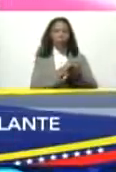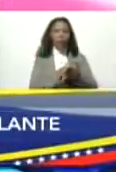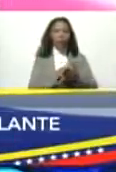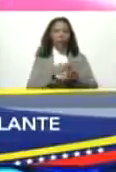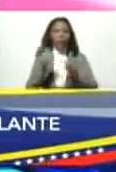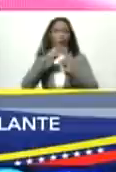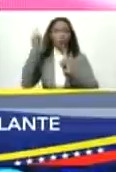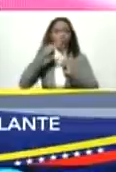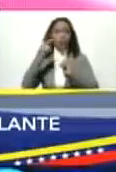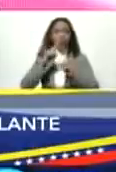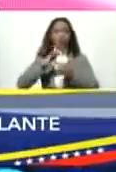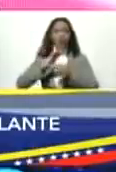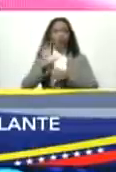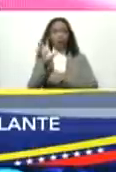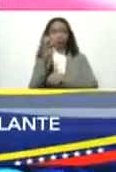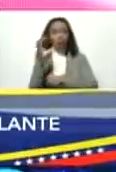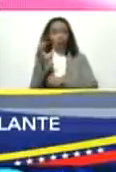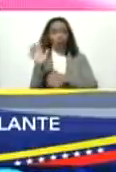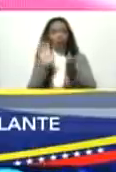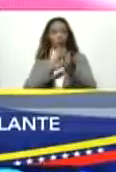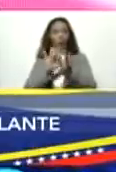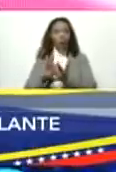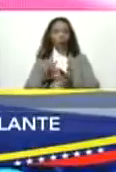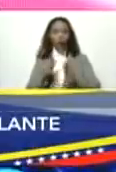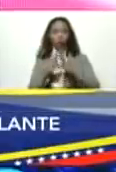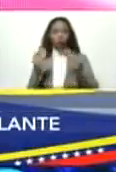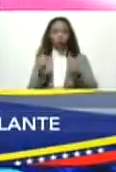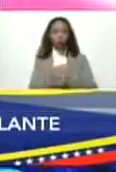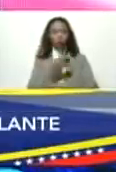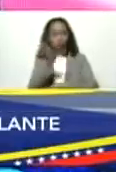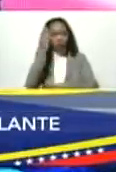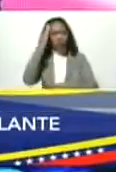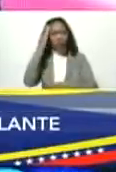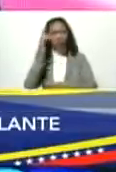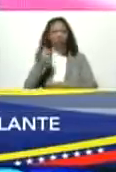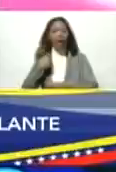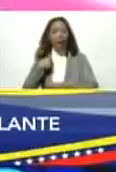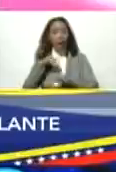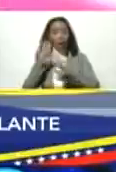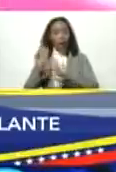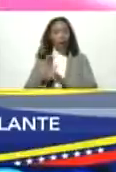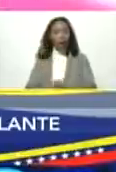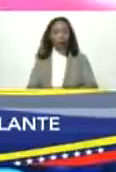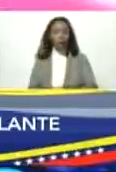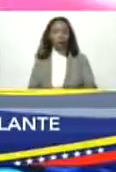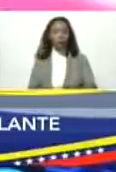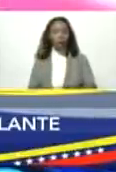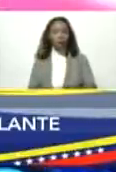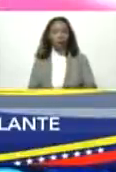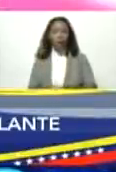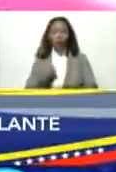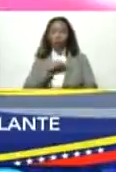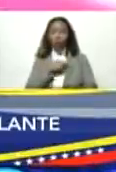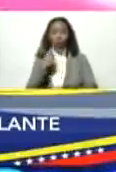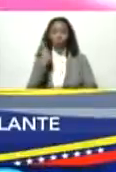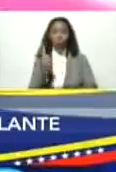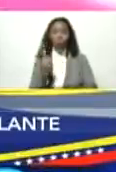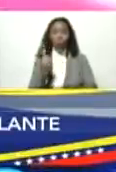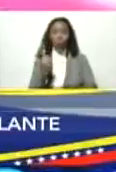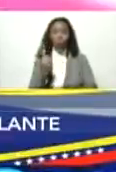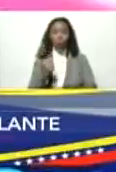antenas a sabotear los sistemas de interconexión ustedes lo saben es así no estamos solos en el RIM